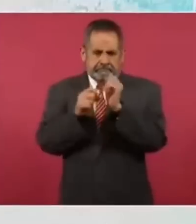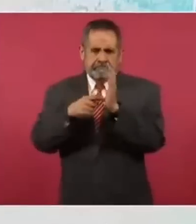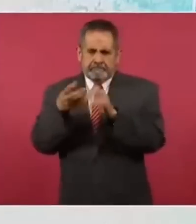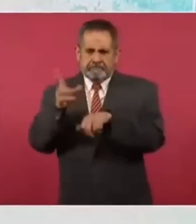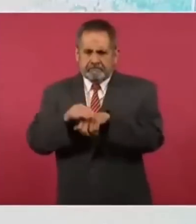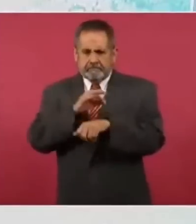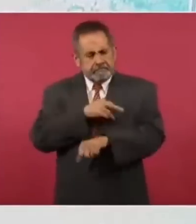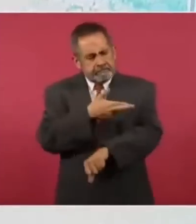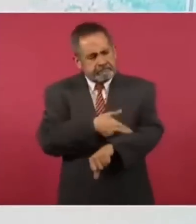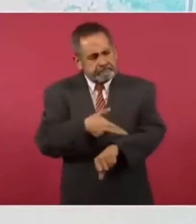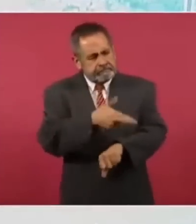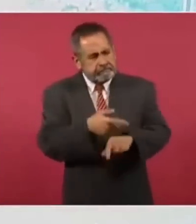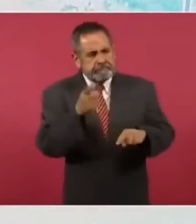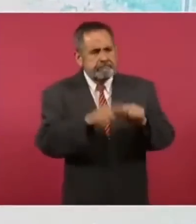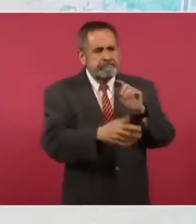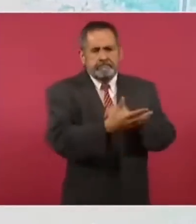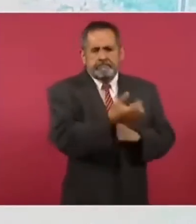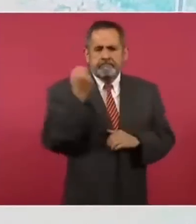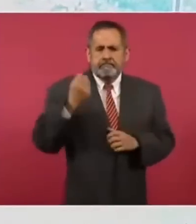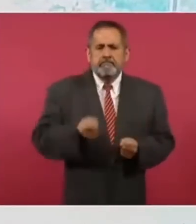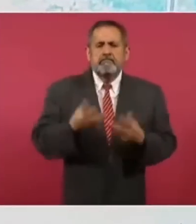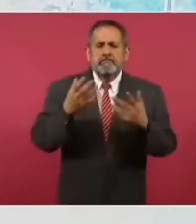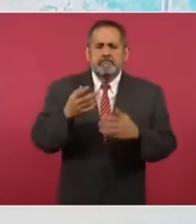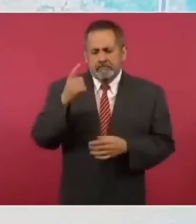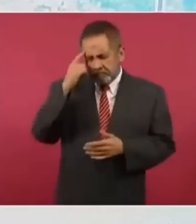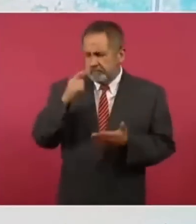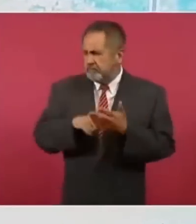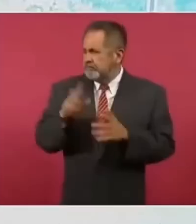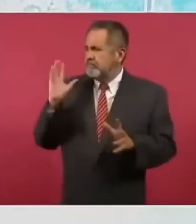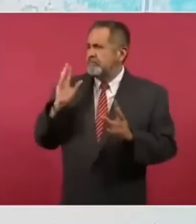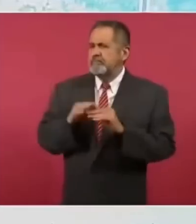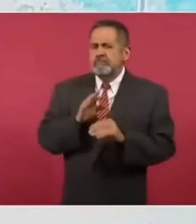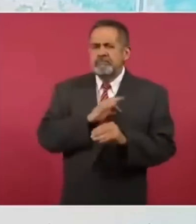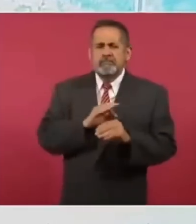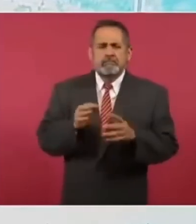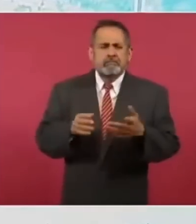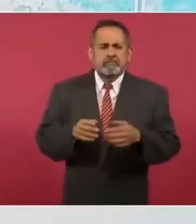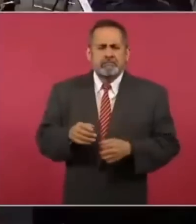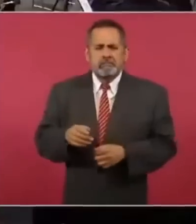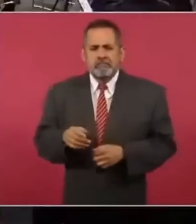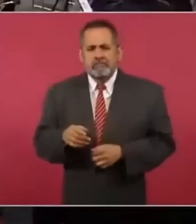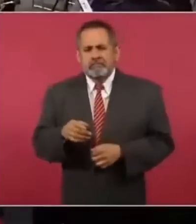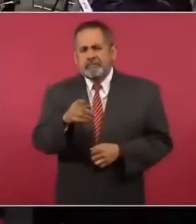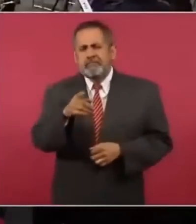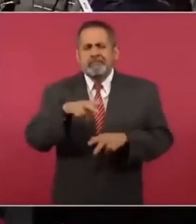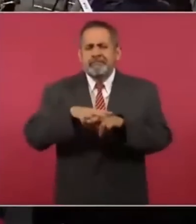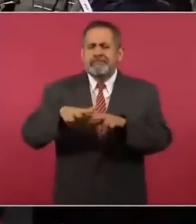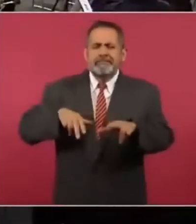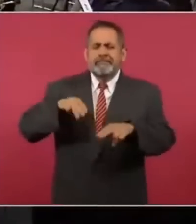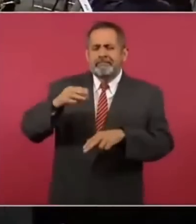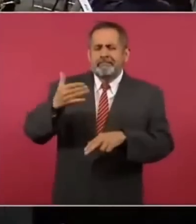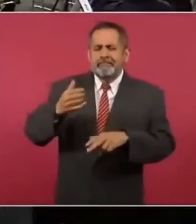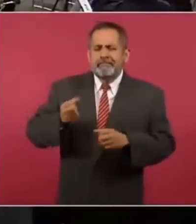yo creo que debemos llevar ¿cuántas en el tren maya?